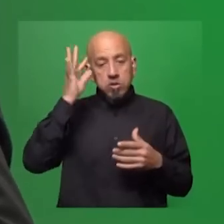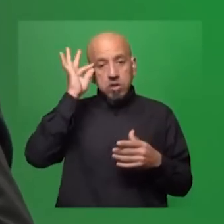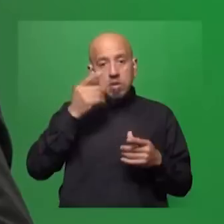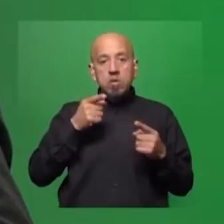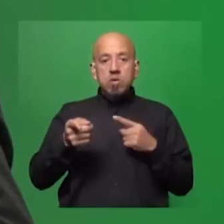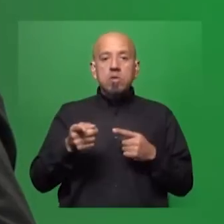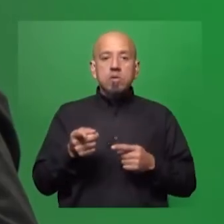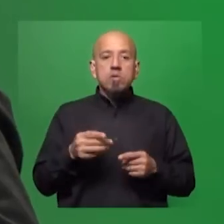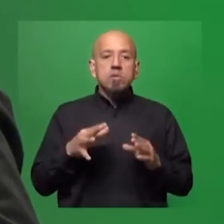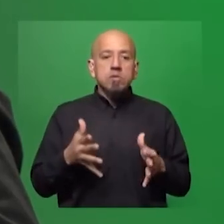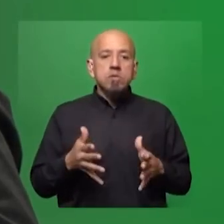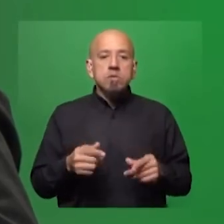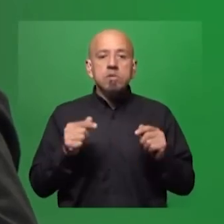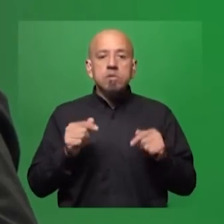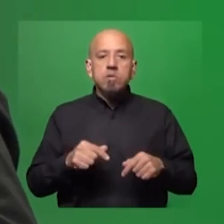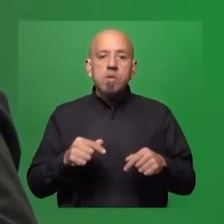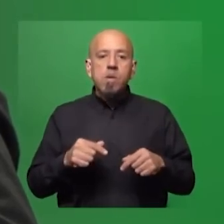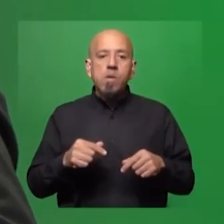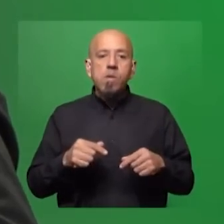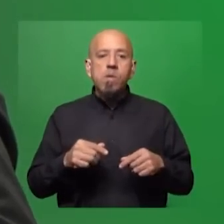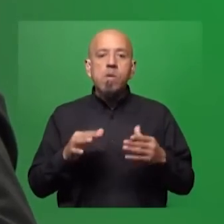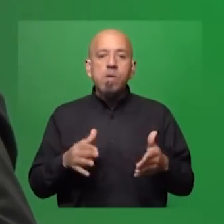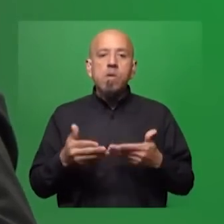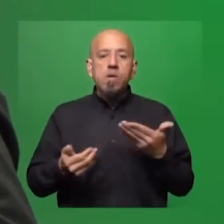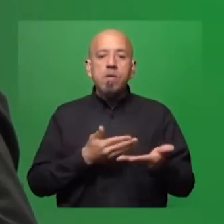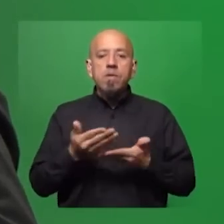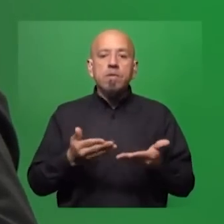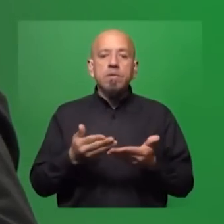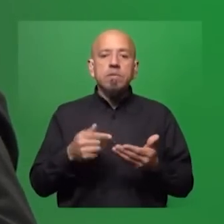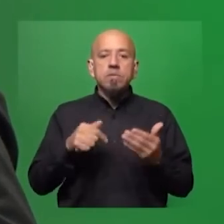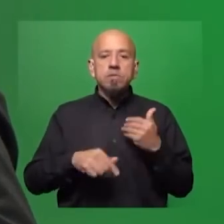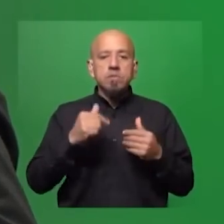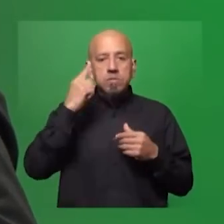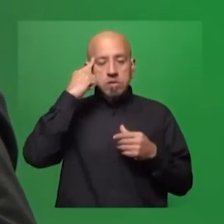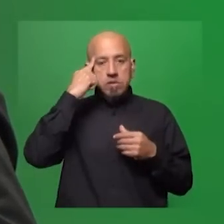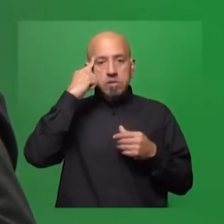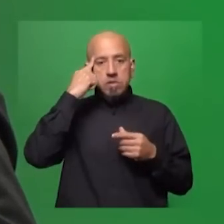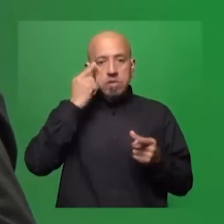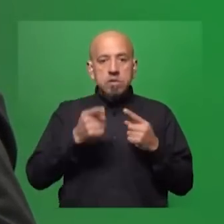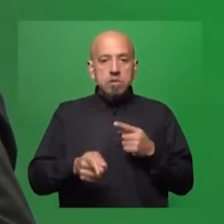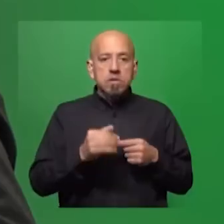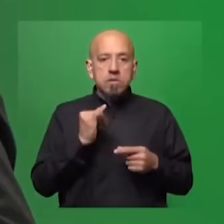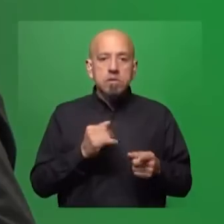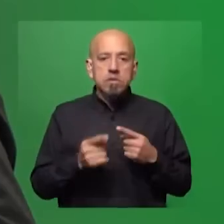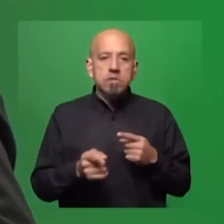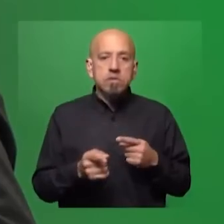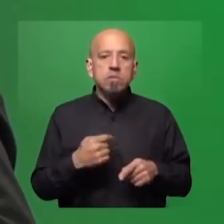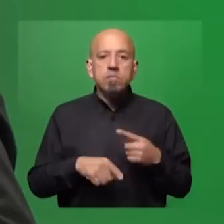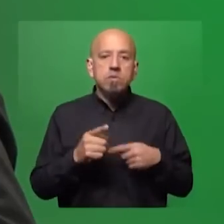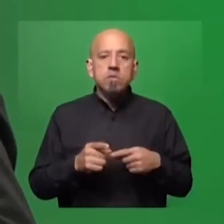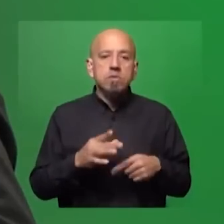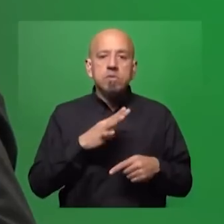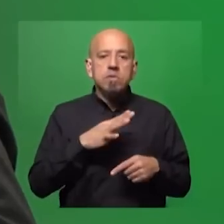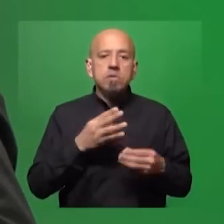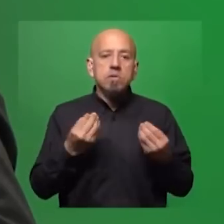nos corresponde a esta parte que compartimos el sur global, pensar que sí, que miramos poco para allí, pero que probablemente